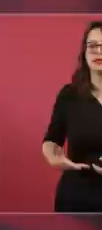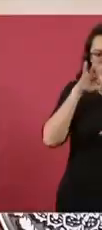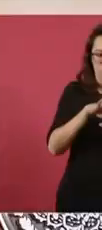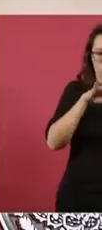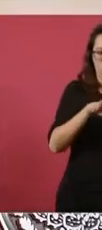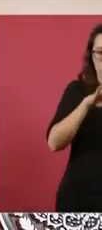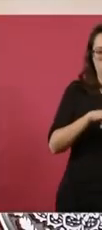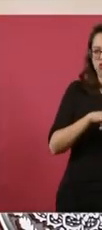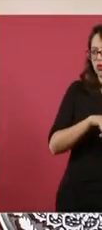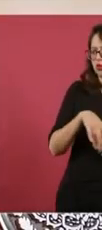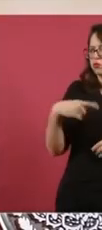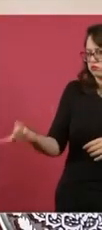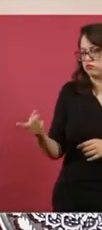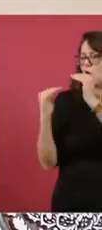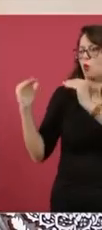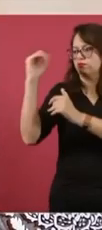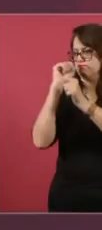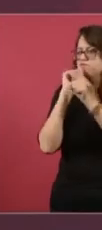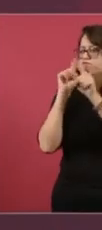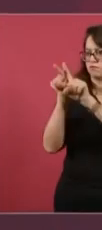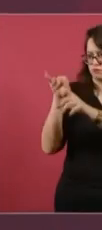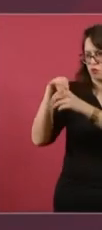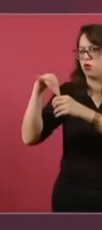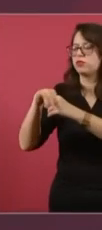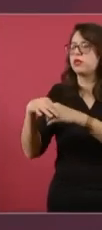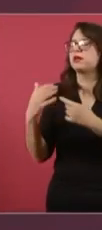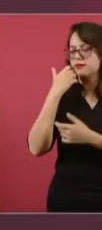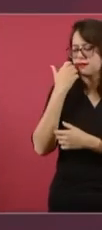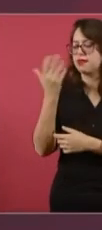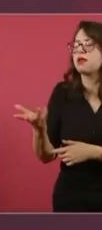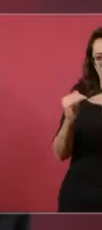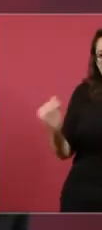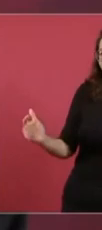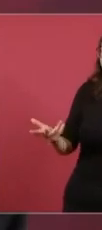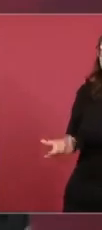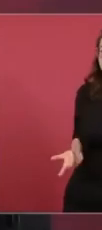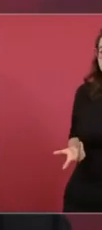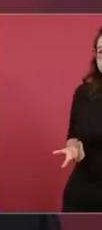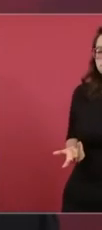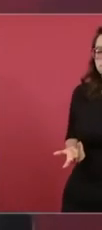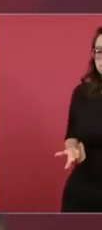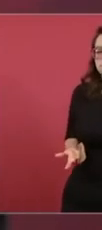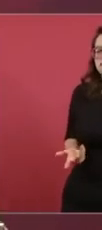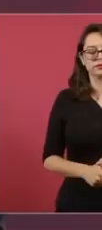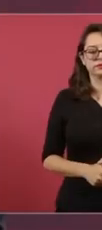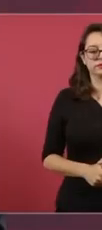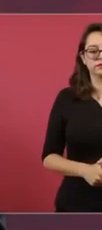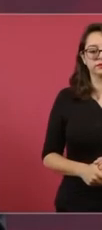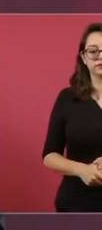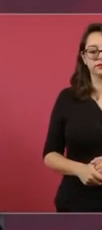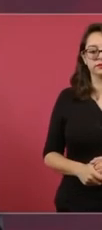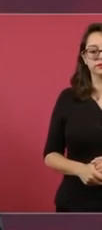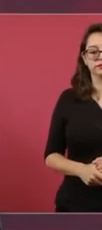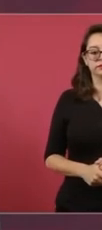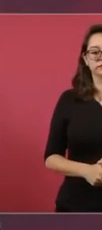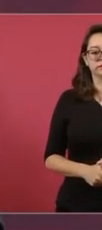República, ¿por qué no voy a poder elegir a un juez, a un magistrado, ministro? Si tiene que ver con la justicia. Tiene la